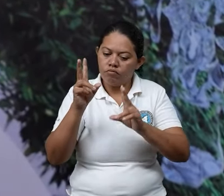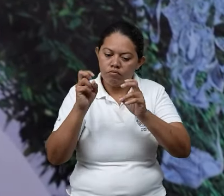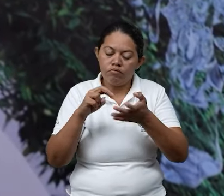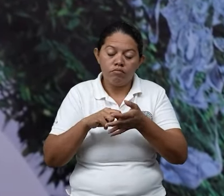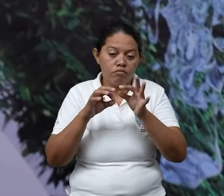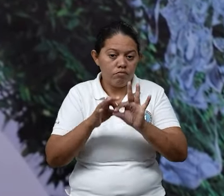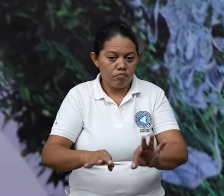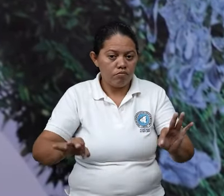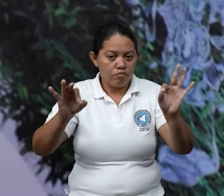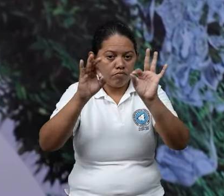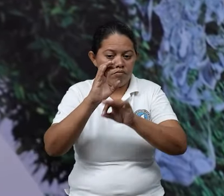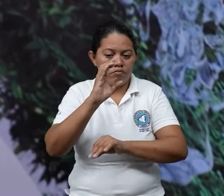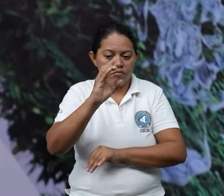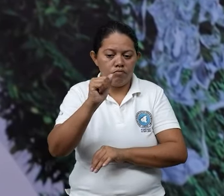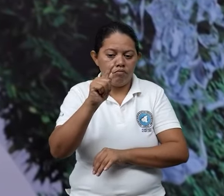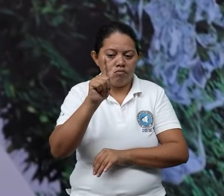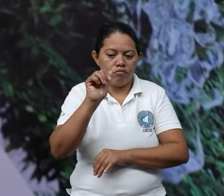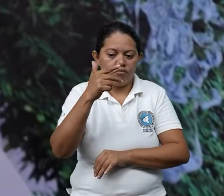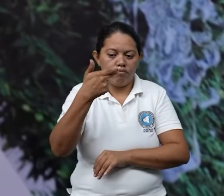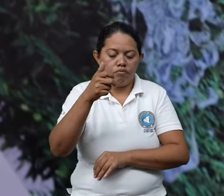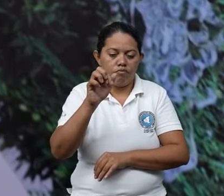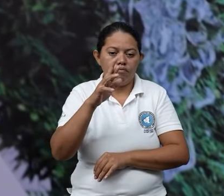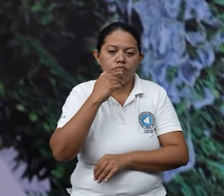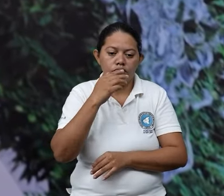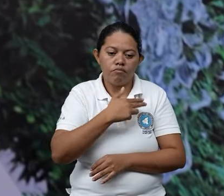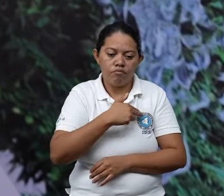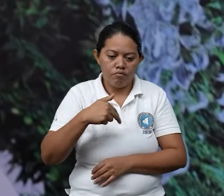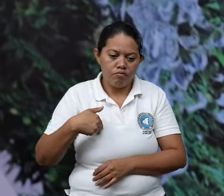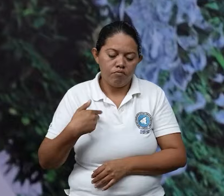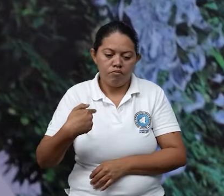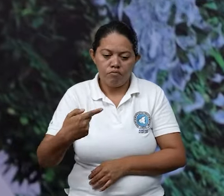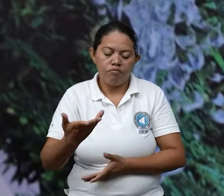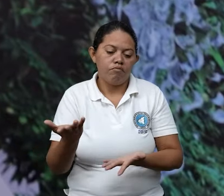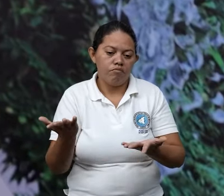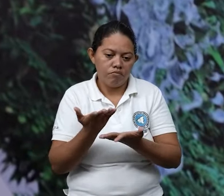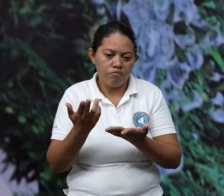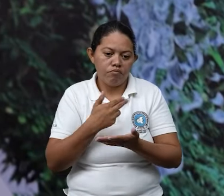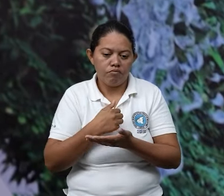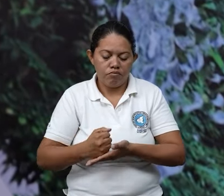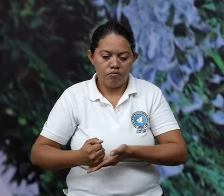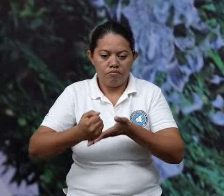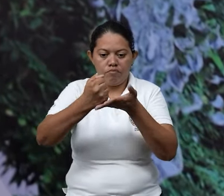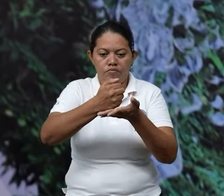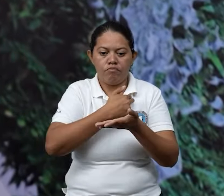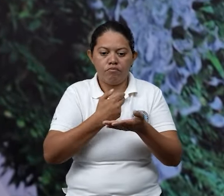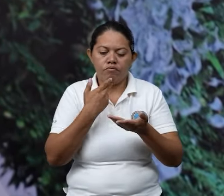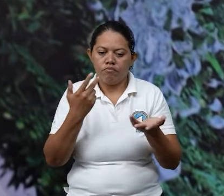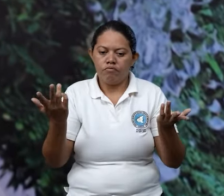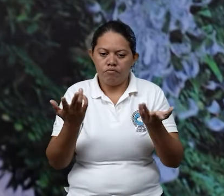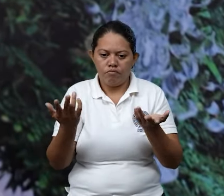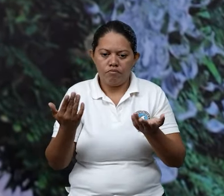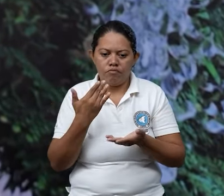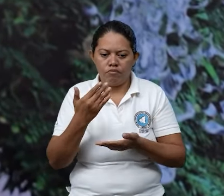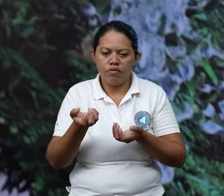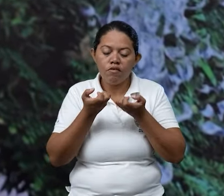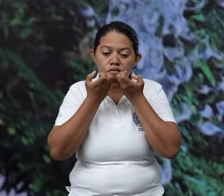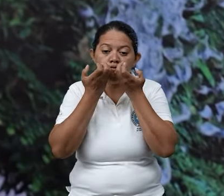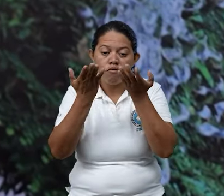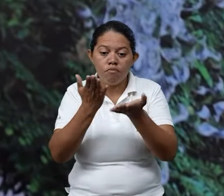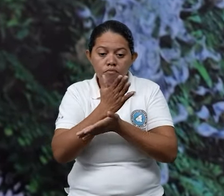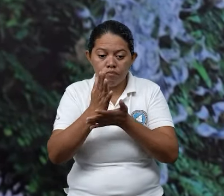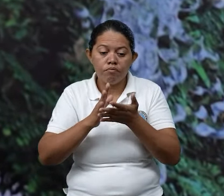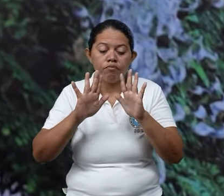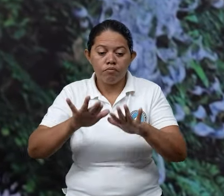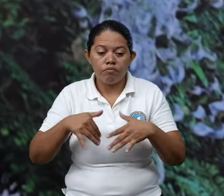cartografía es importante en el que hacer cada día de nosotros aparte de que nos viene a fundamentar más lo que son nuestros informes